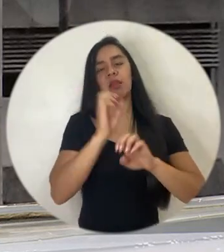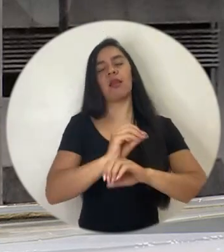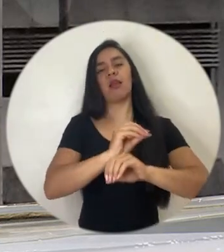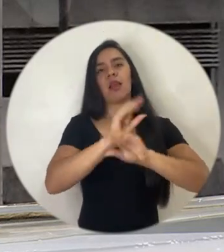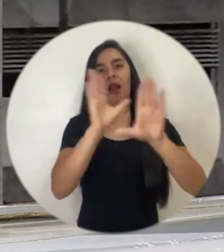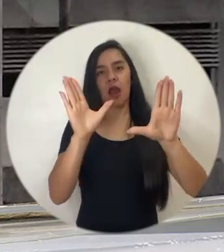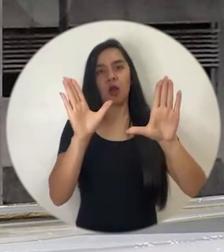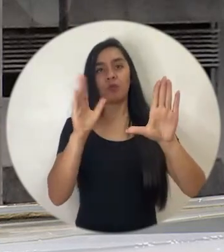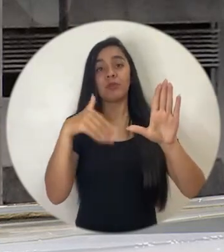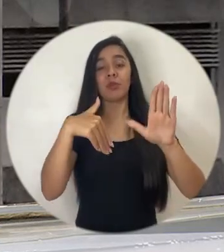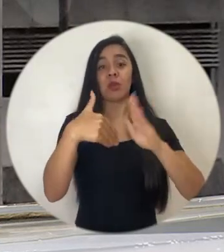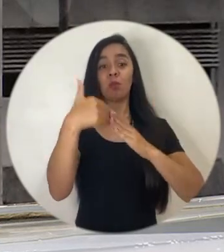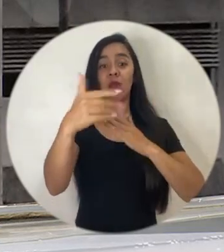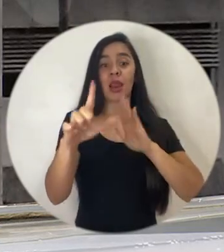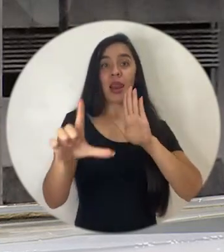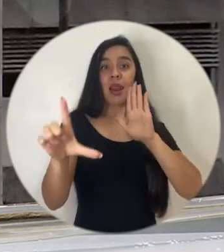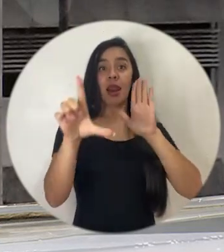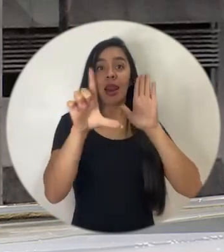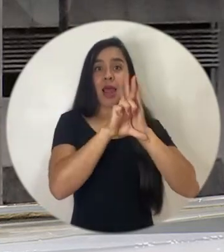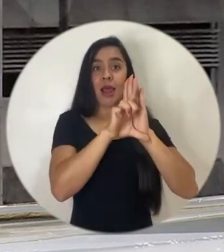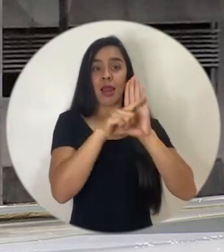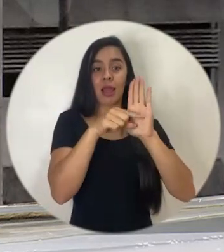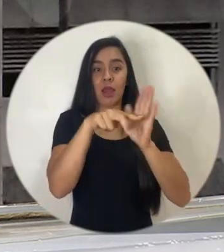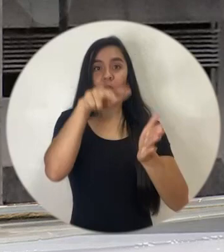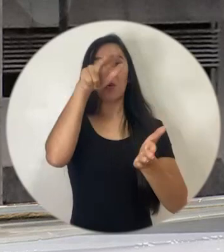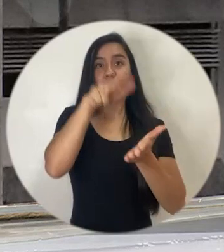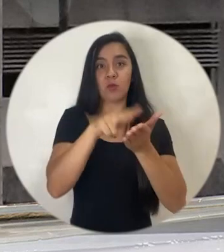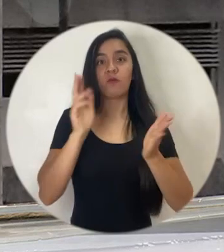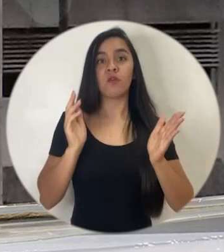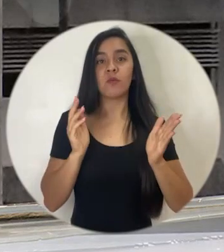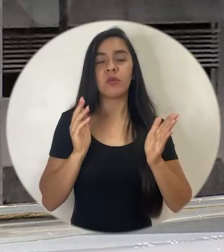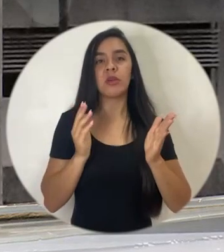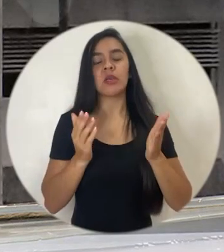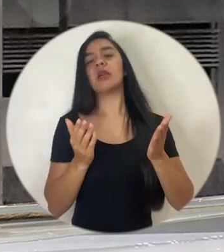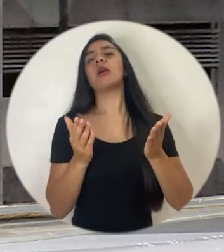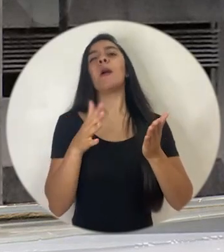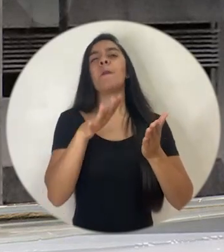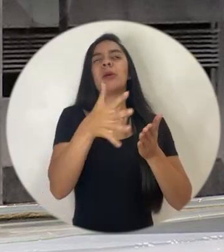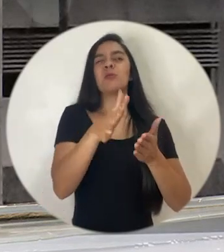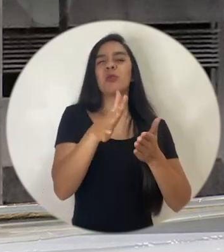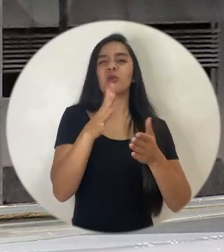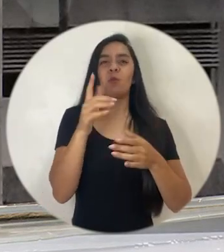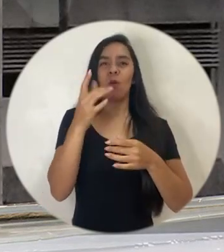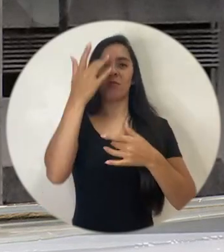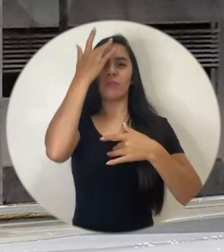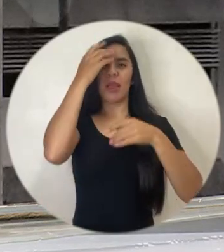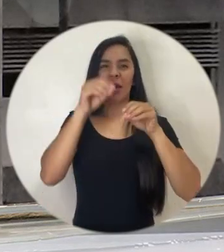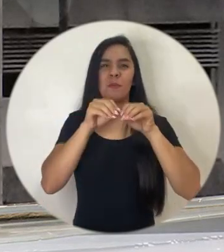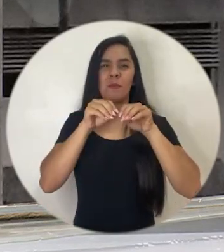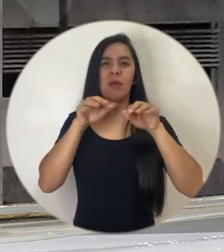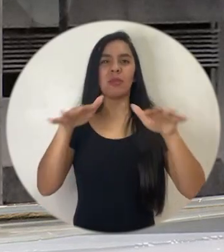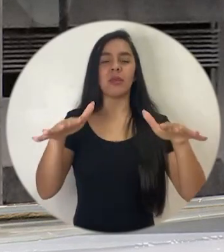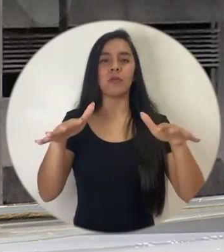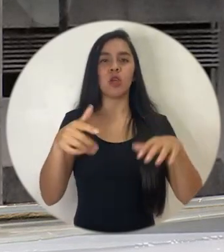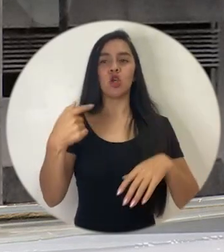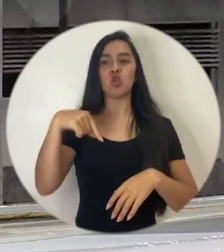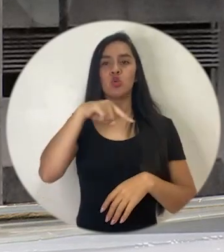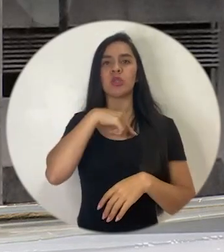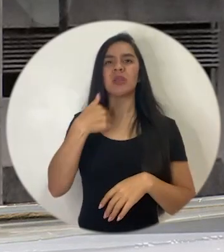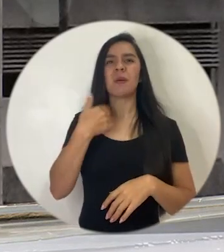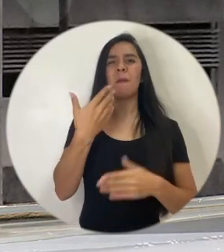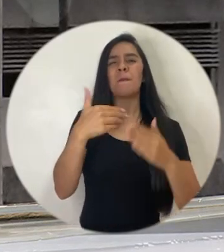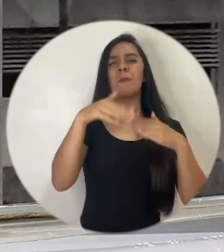efectivamente, ya cuando entró la ley en medio de la situación de pandemia, nosotros